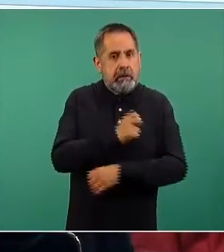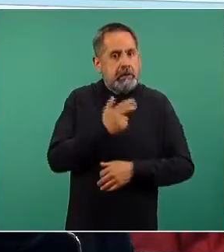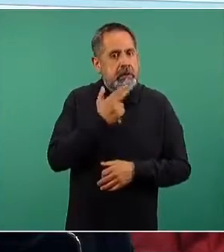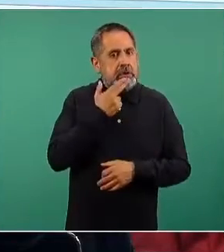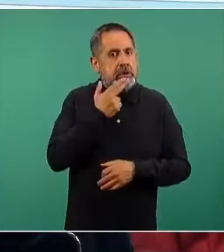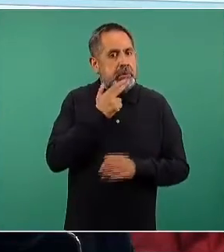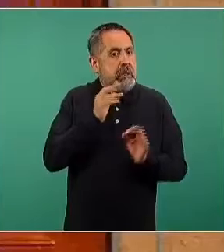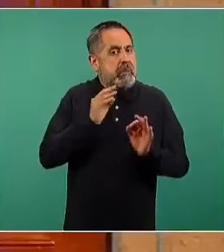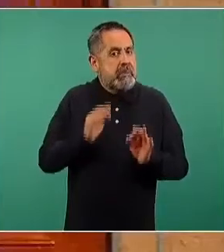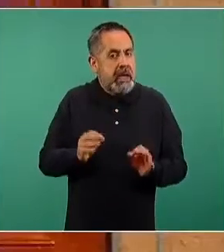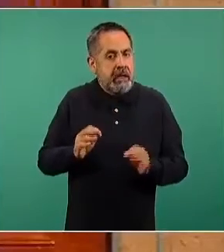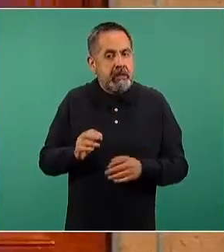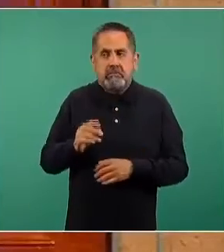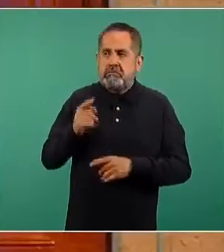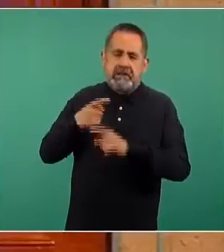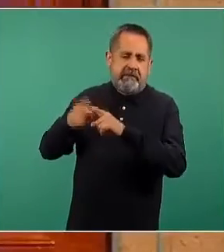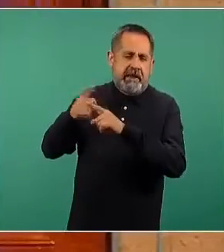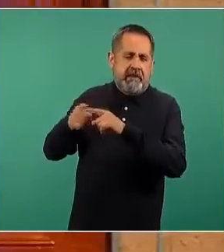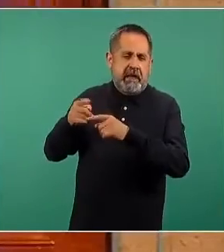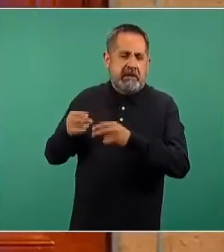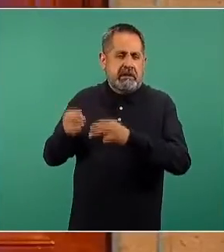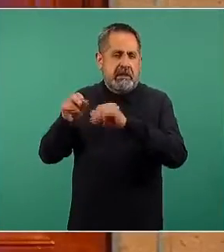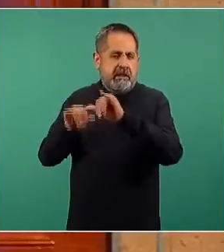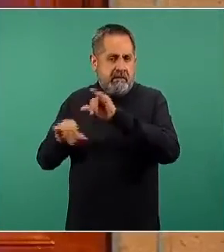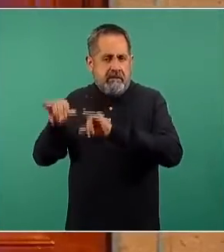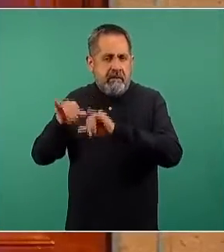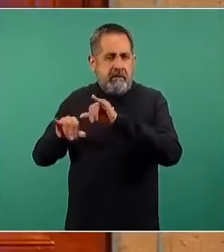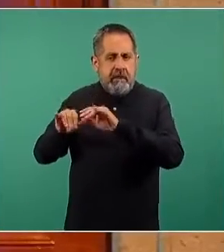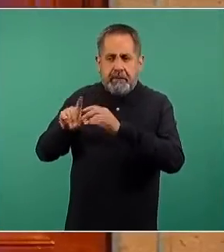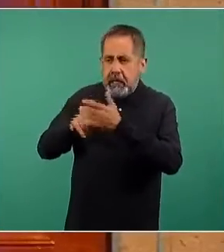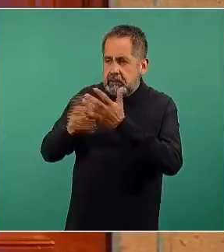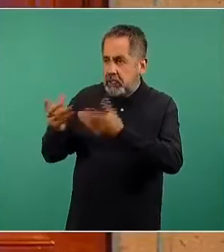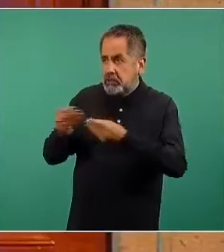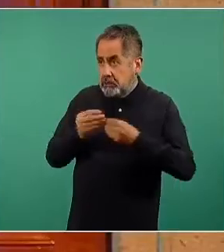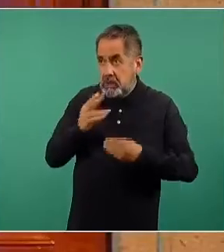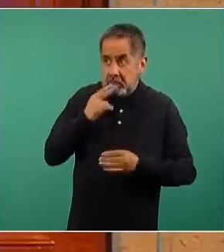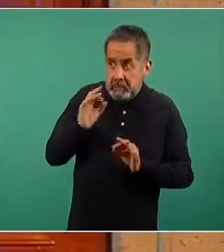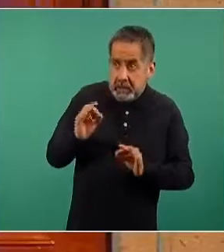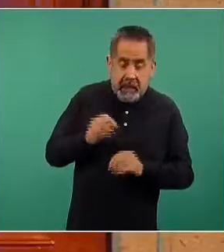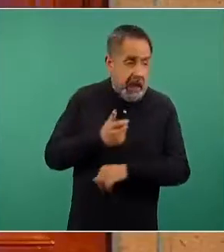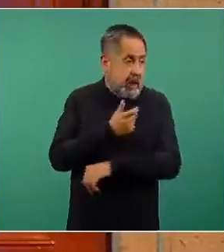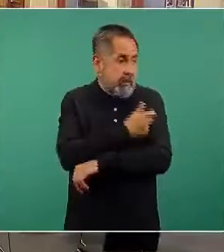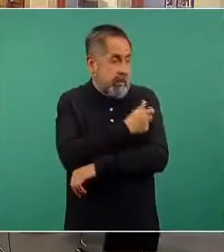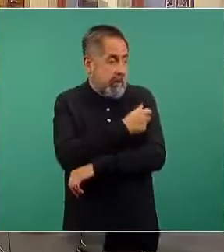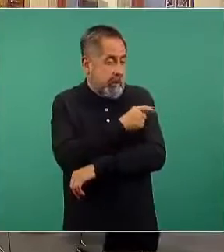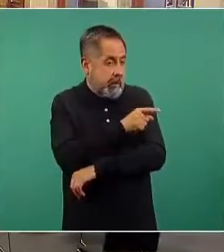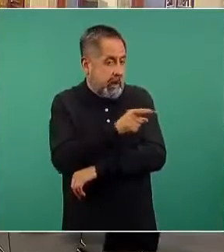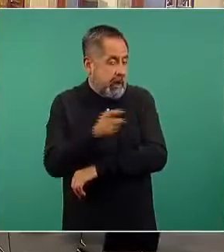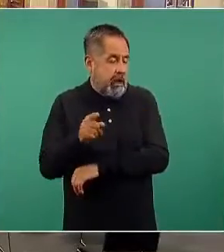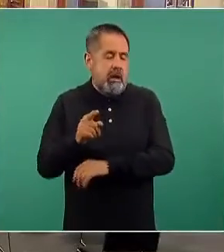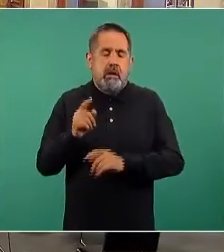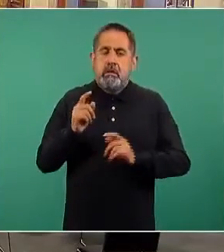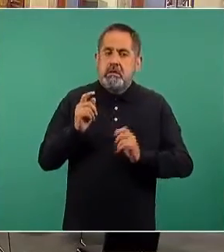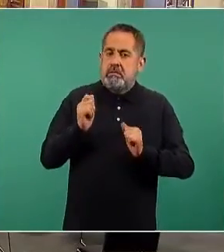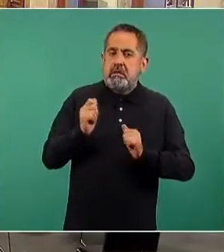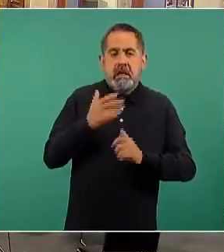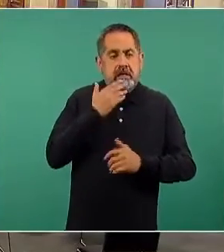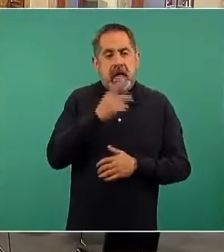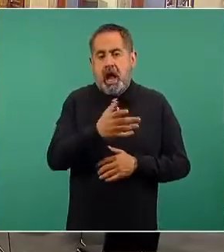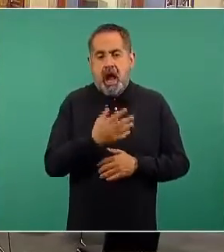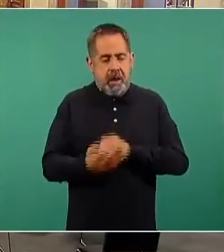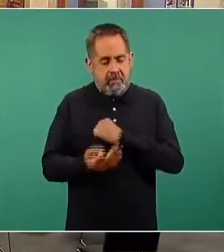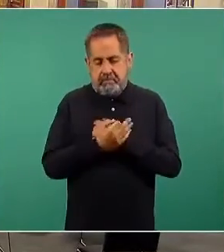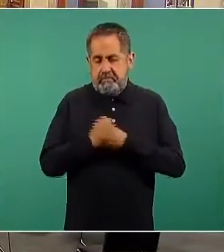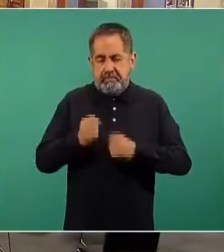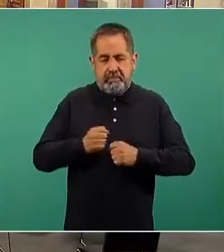reportada por los diferentes fabricantes de vacunas, pues haga su efecto y, por lo tanto, sean personas que estarán ya protegidas